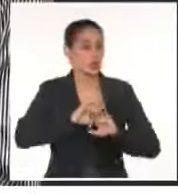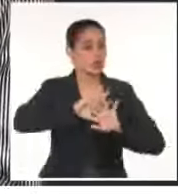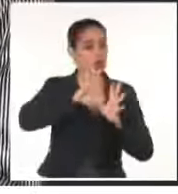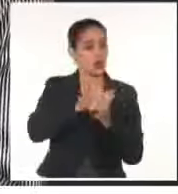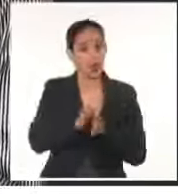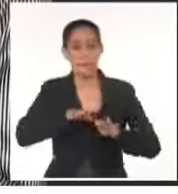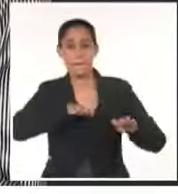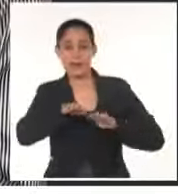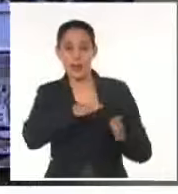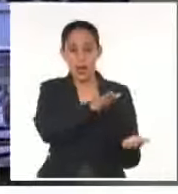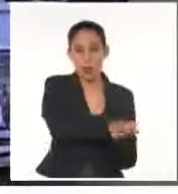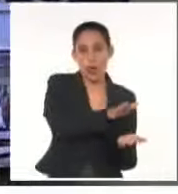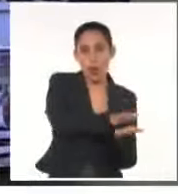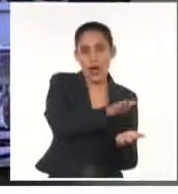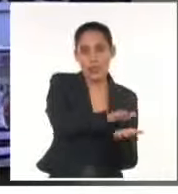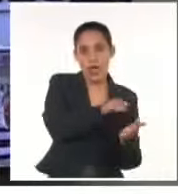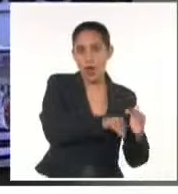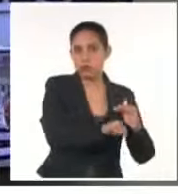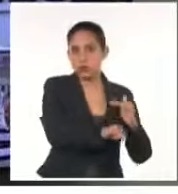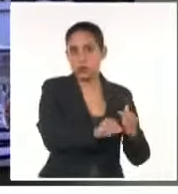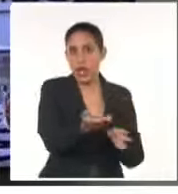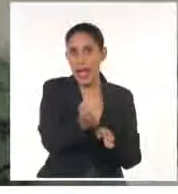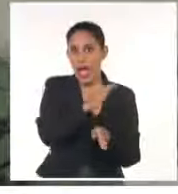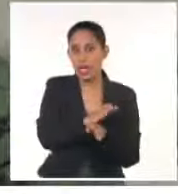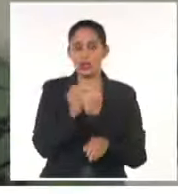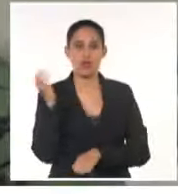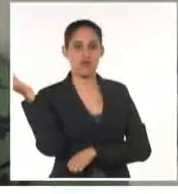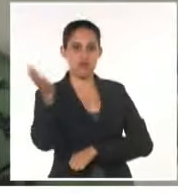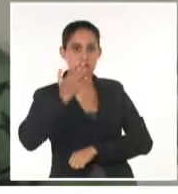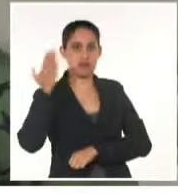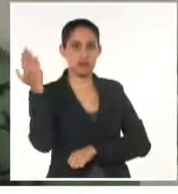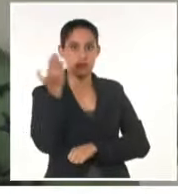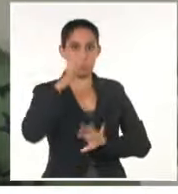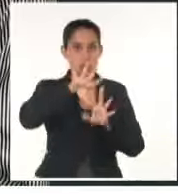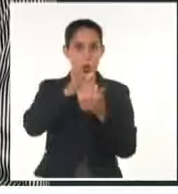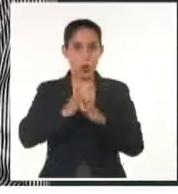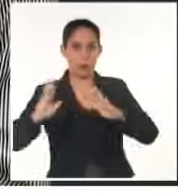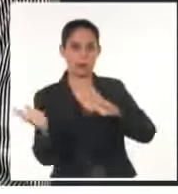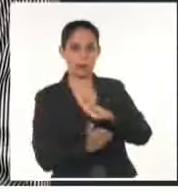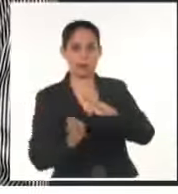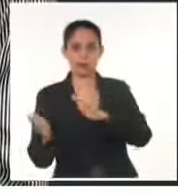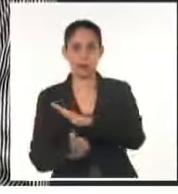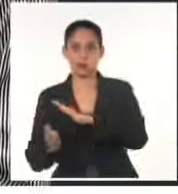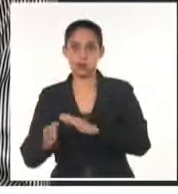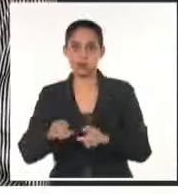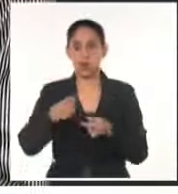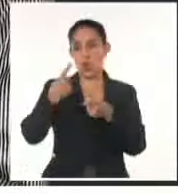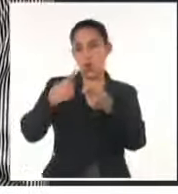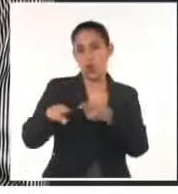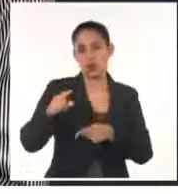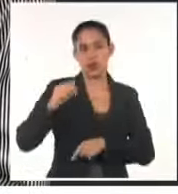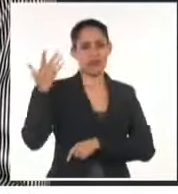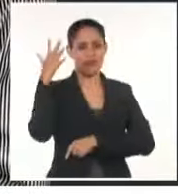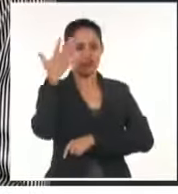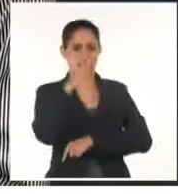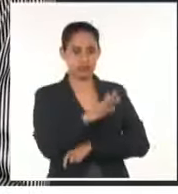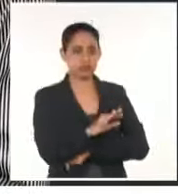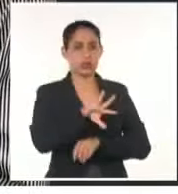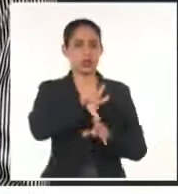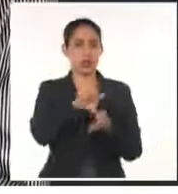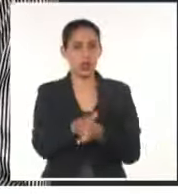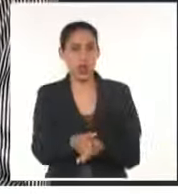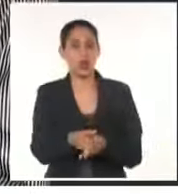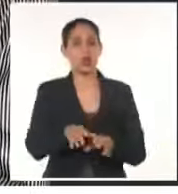cosechar antes del paso del meteoro, incrementar la poda de árboles y el drenaje en ciudades y poblados, e intensificar la